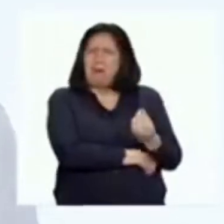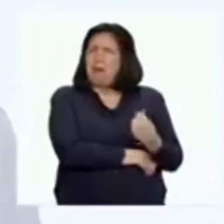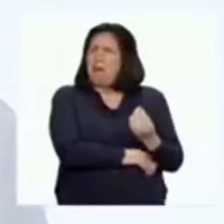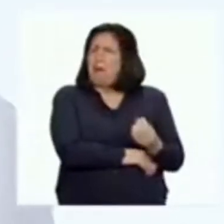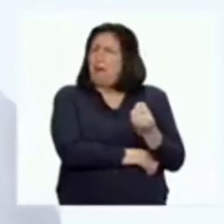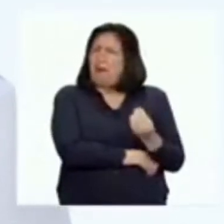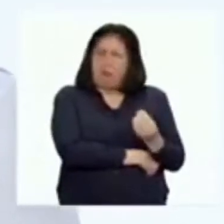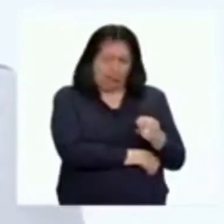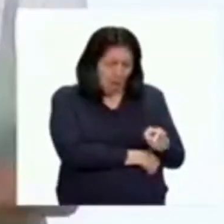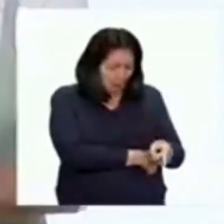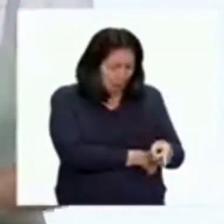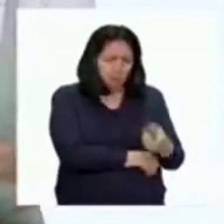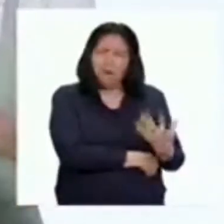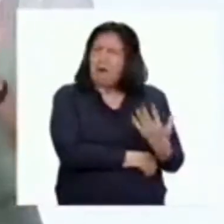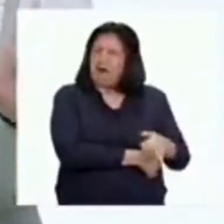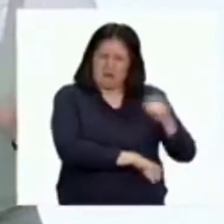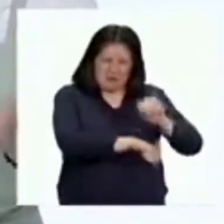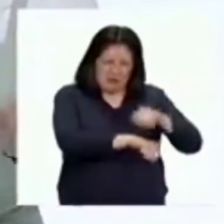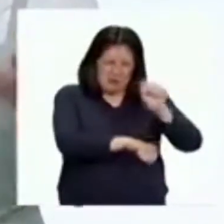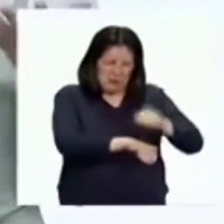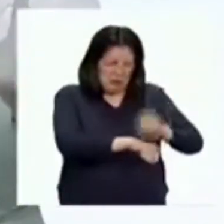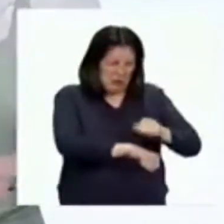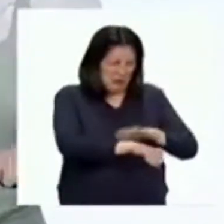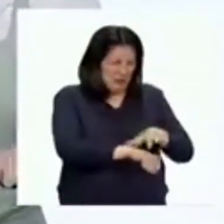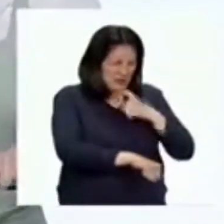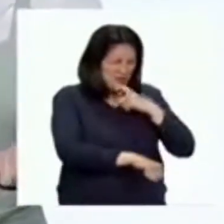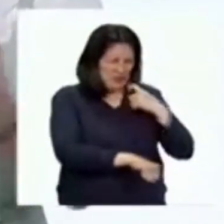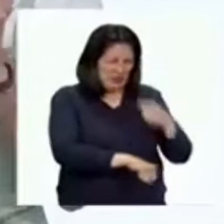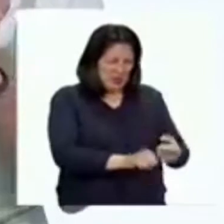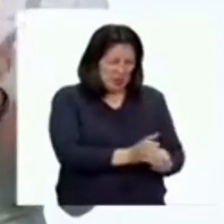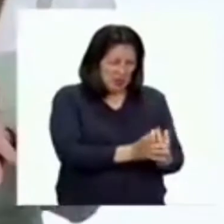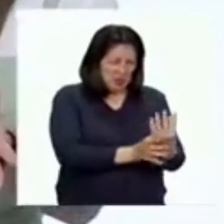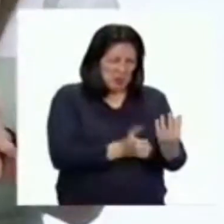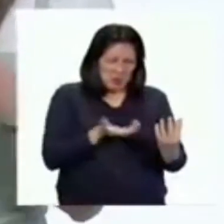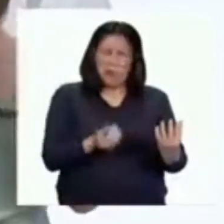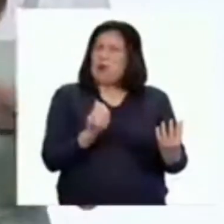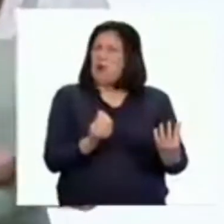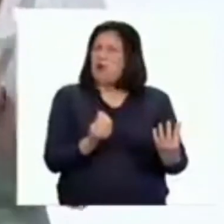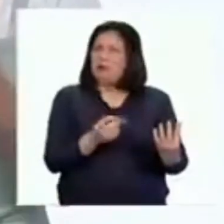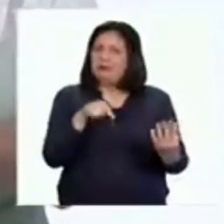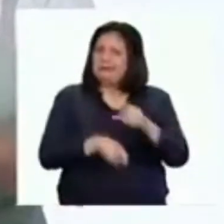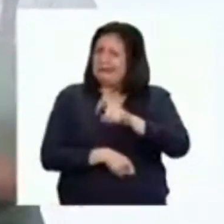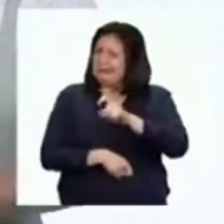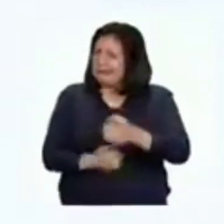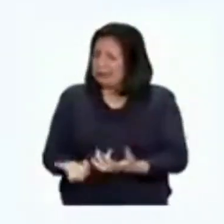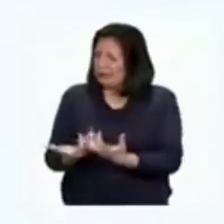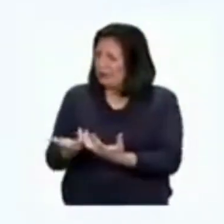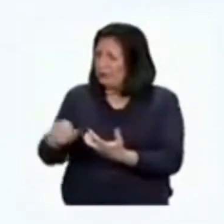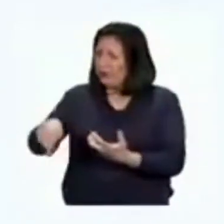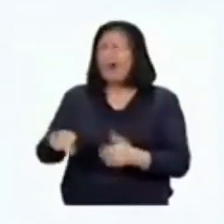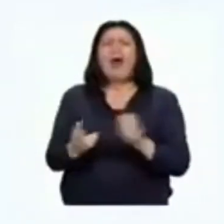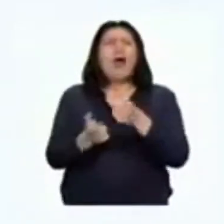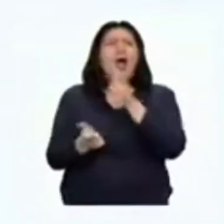posible que esta planta crezca en un suelo tan árido cuando ellas necesitan suelos verdes, agua y oxígeno.